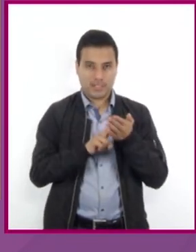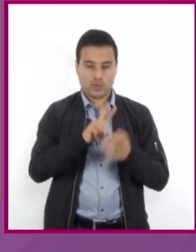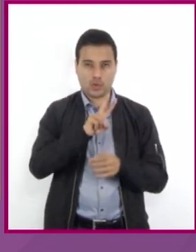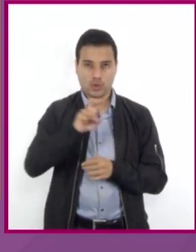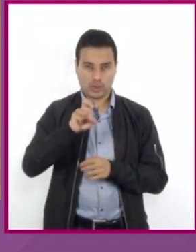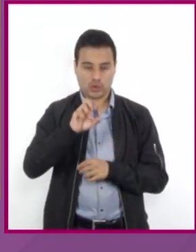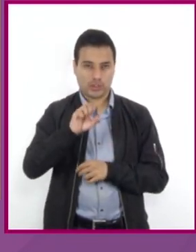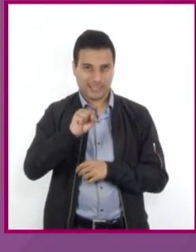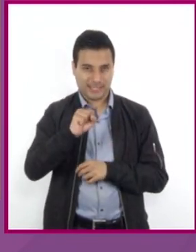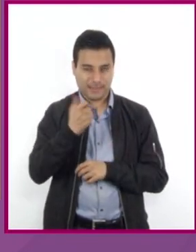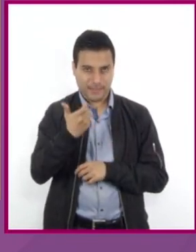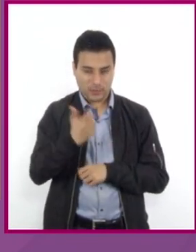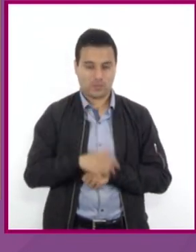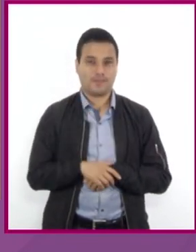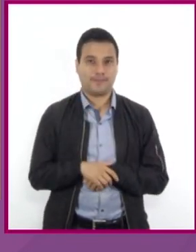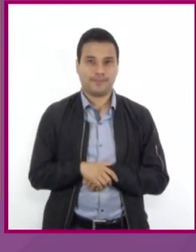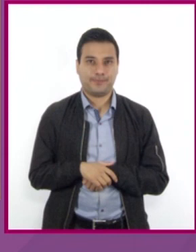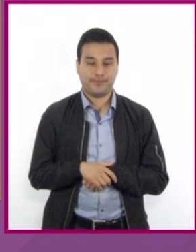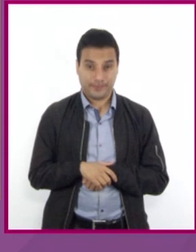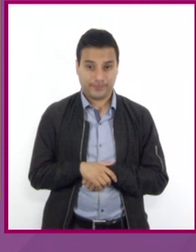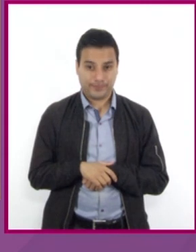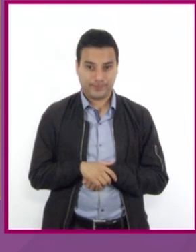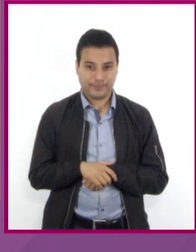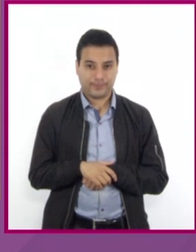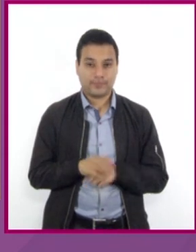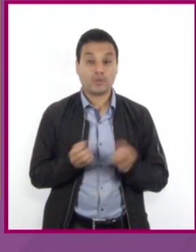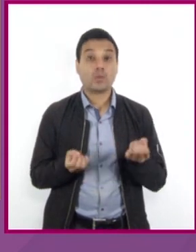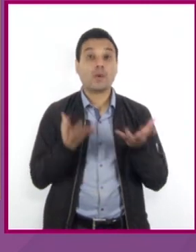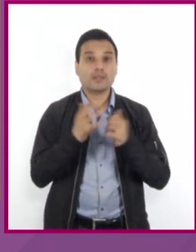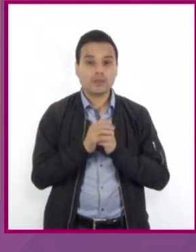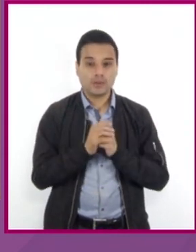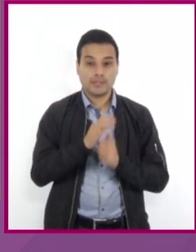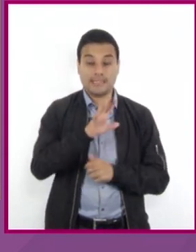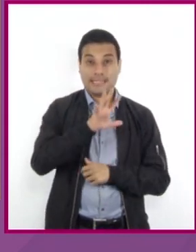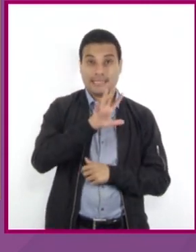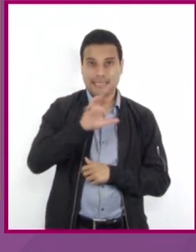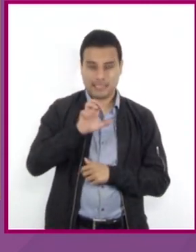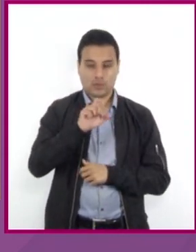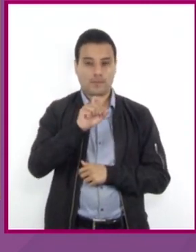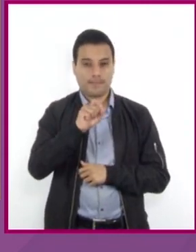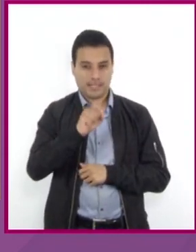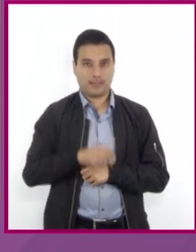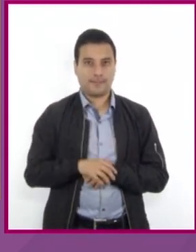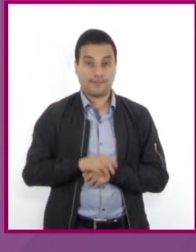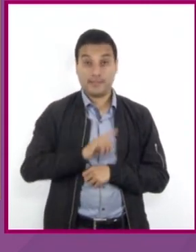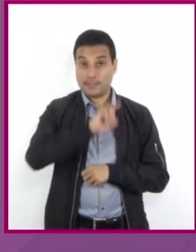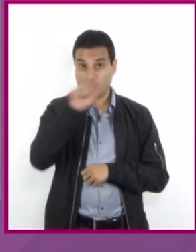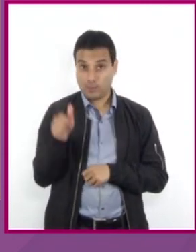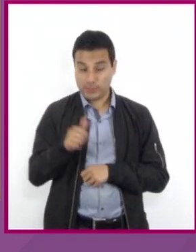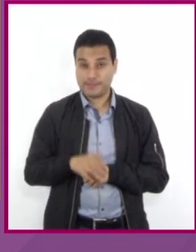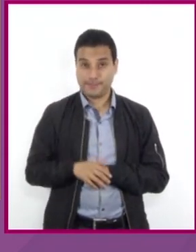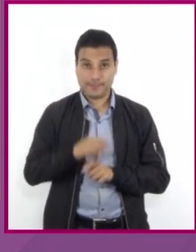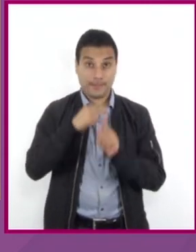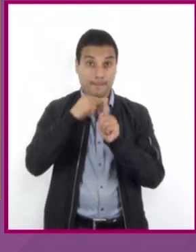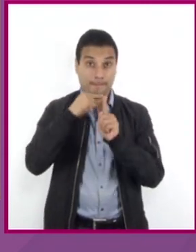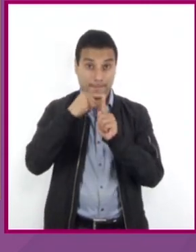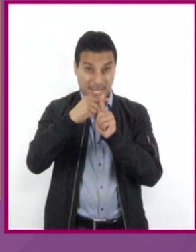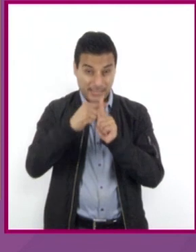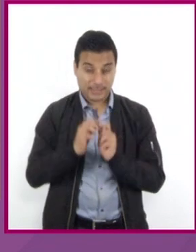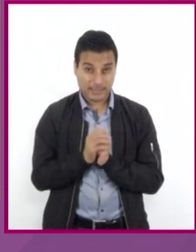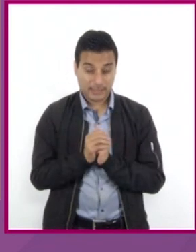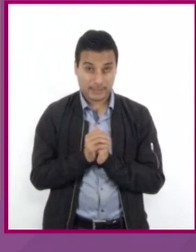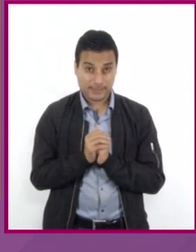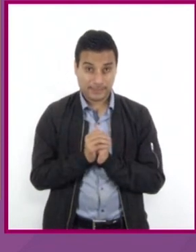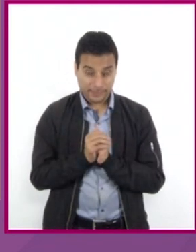260 pesos dando como primer resultado 520 y posteriormente le sumamos el producto